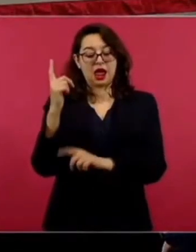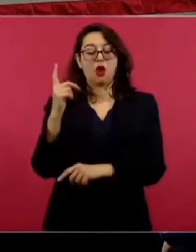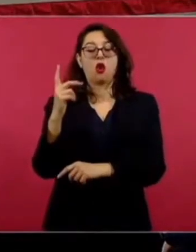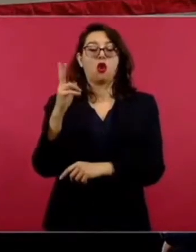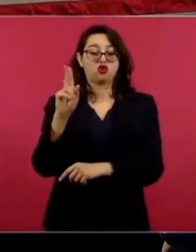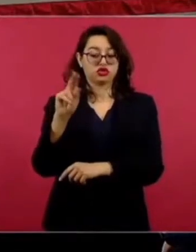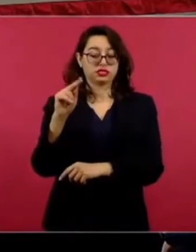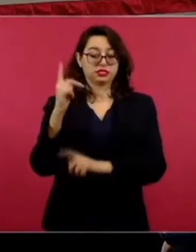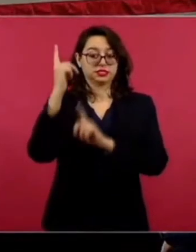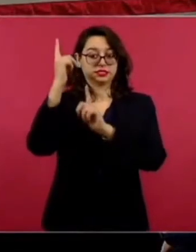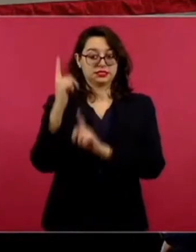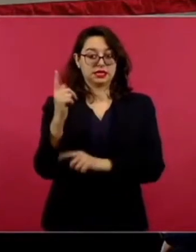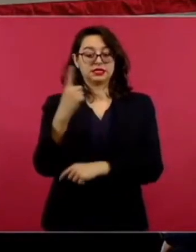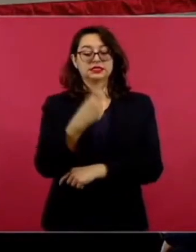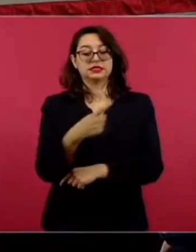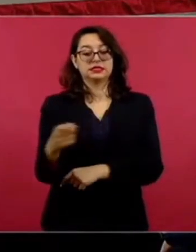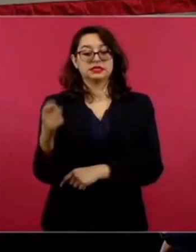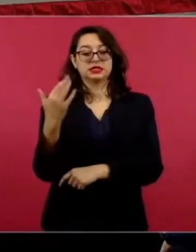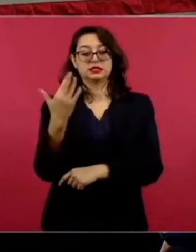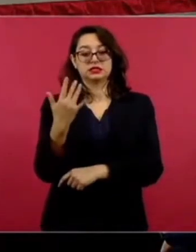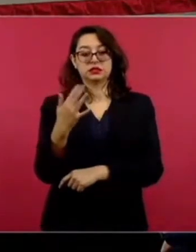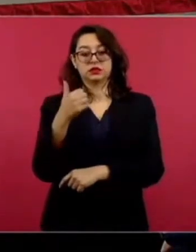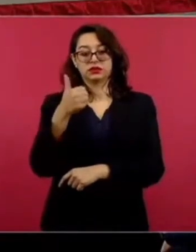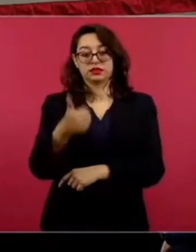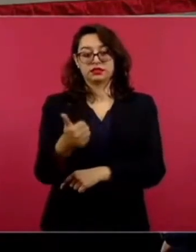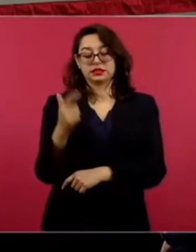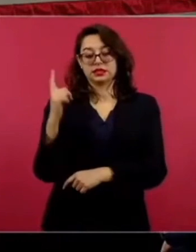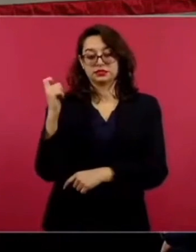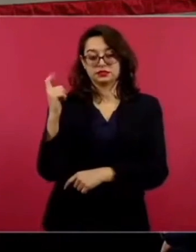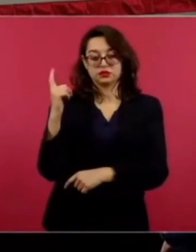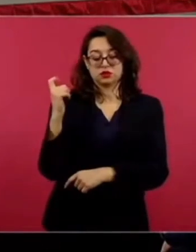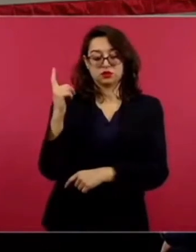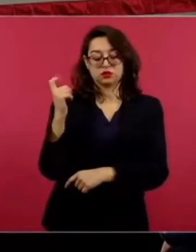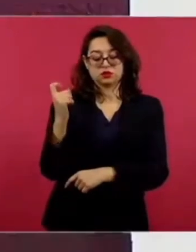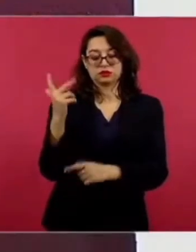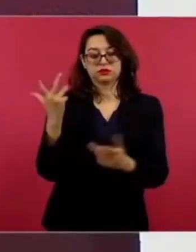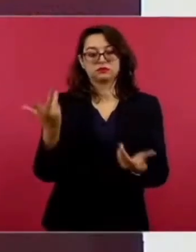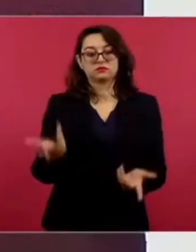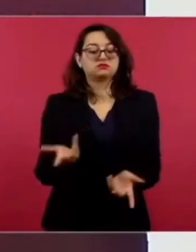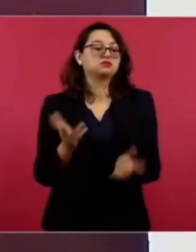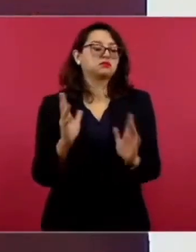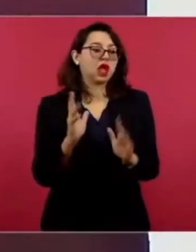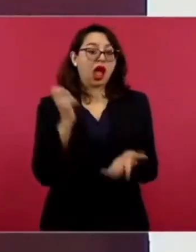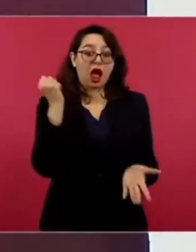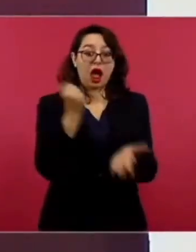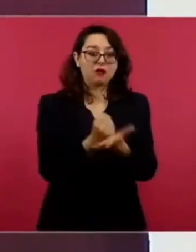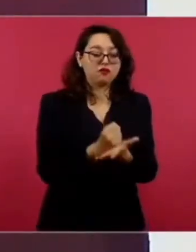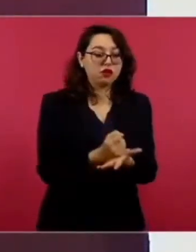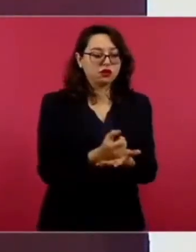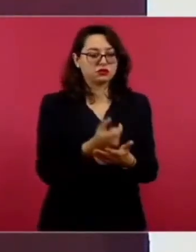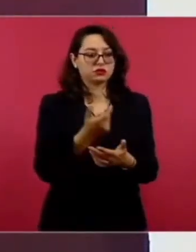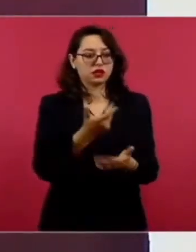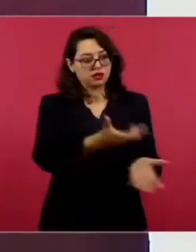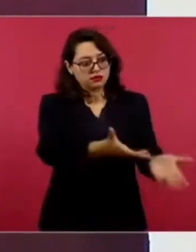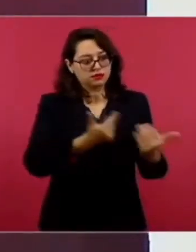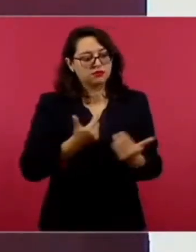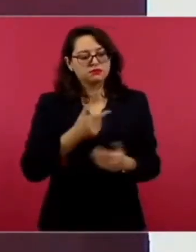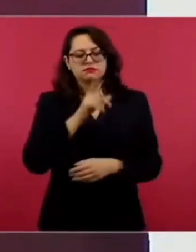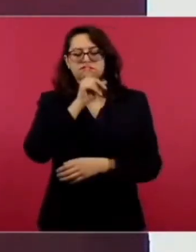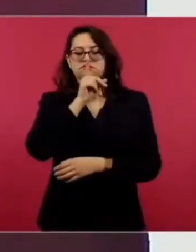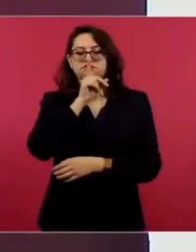armas largas y 156 armas cortas. Recuerden que el desarme es completamente voluntario.